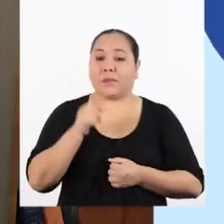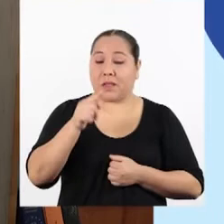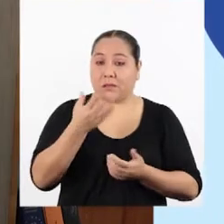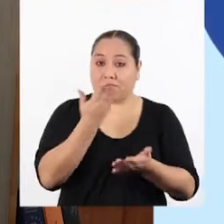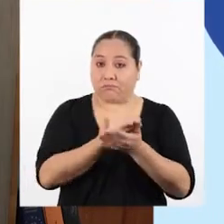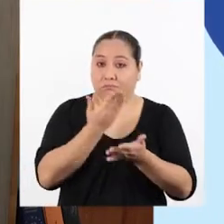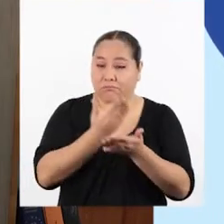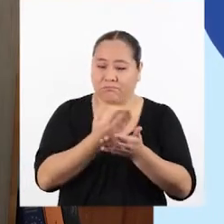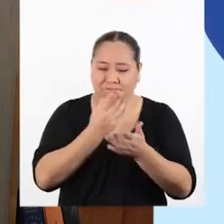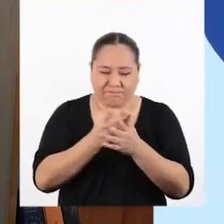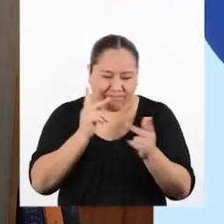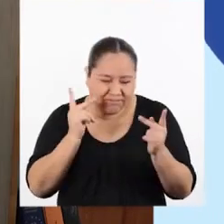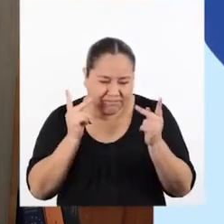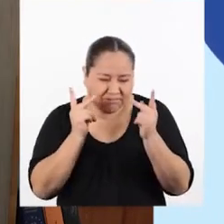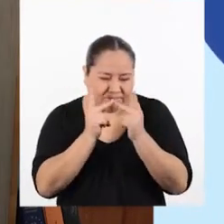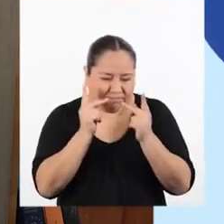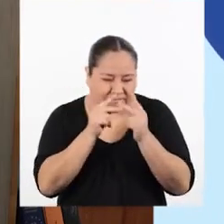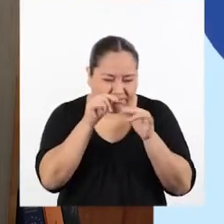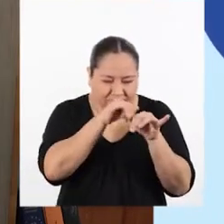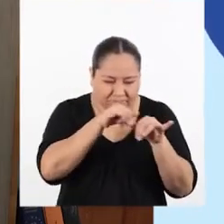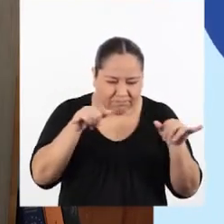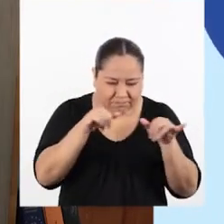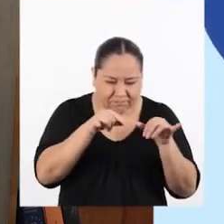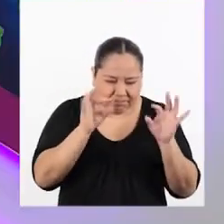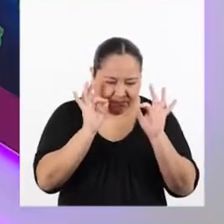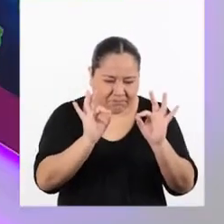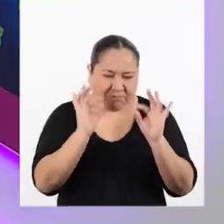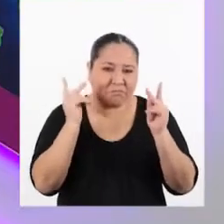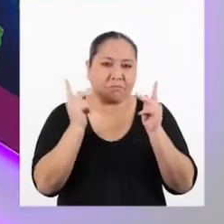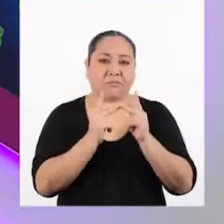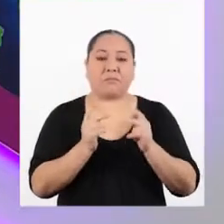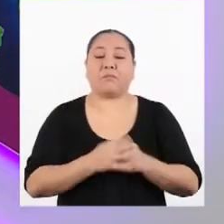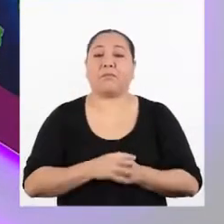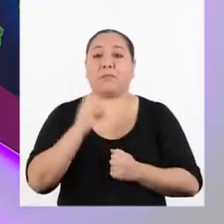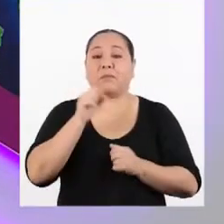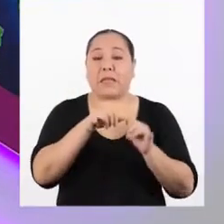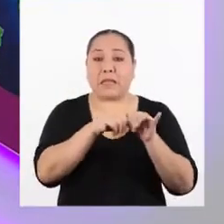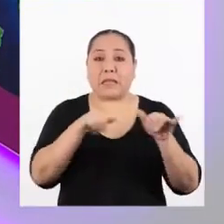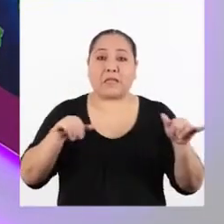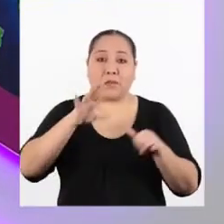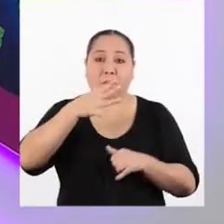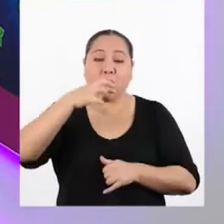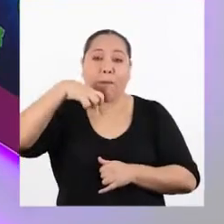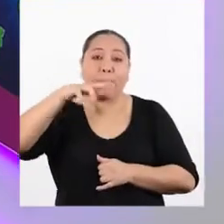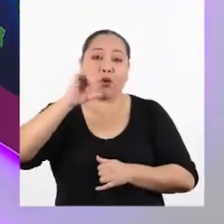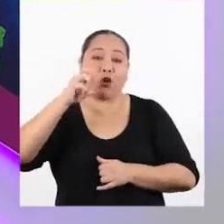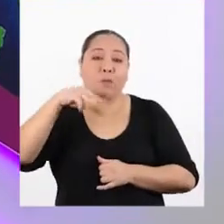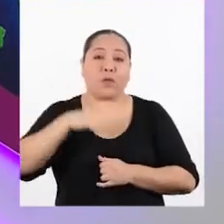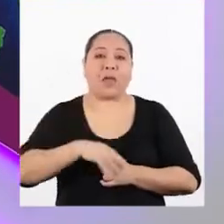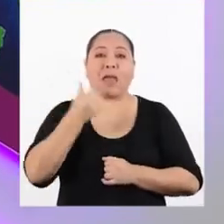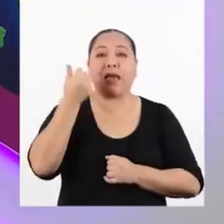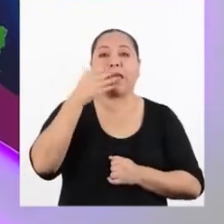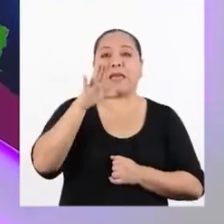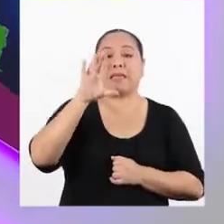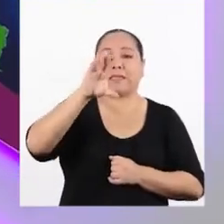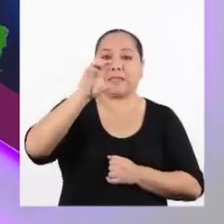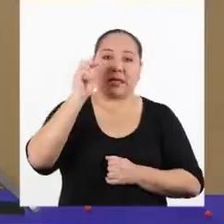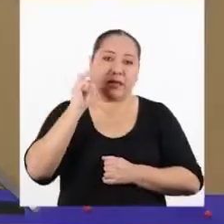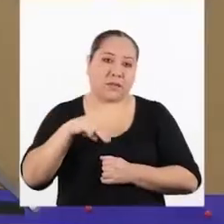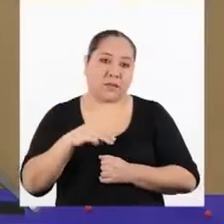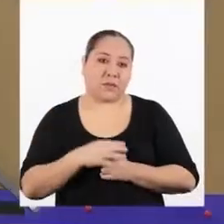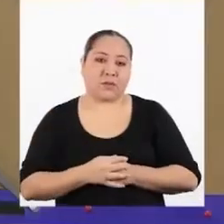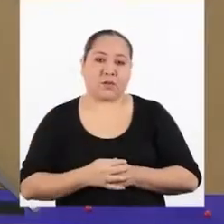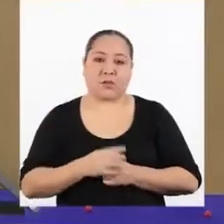ser lo más exactos que sea posible. Pues la distancia promediada es de 15 centímetros.